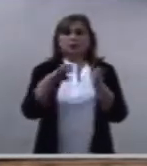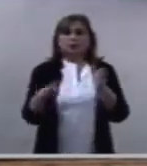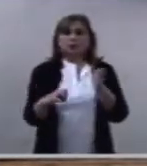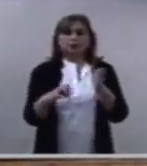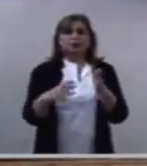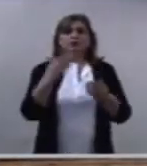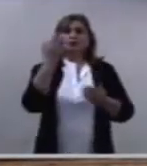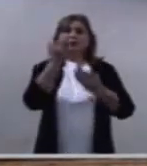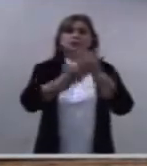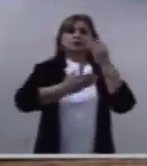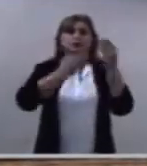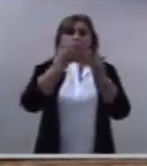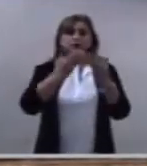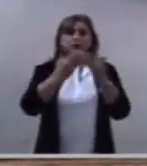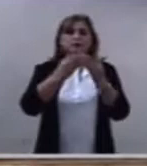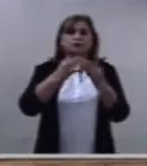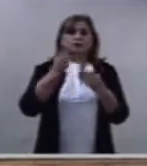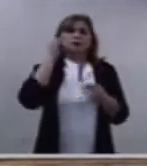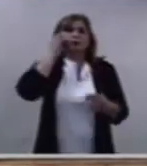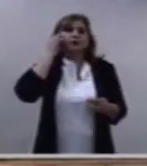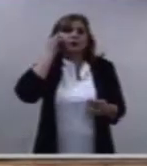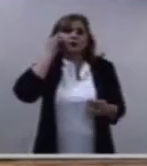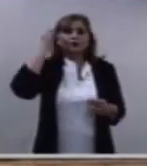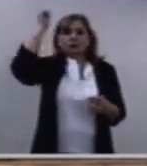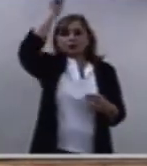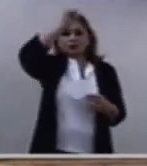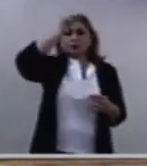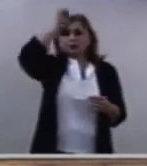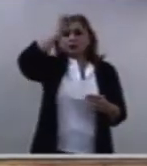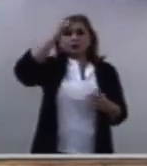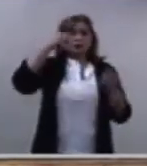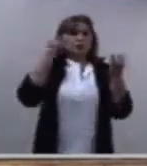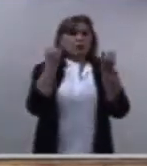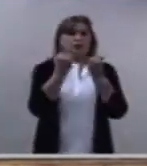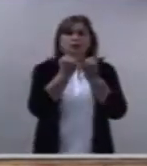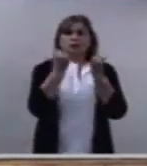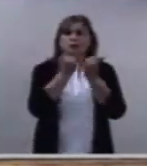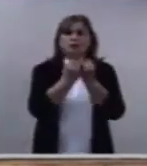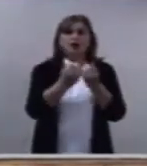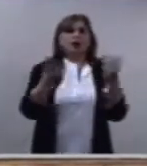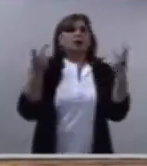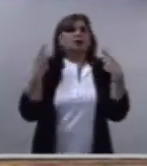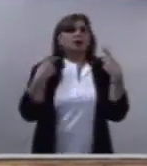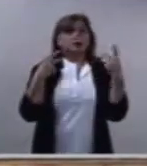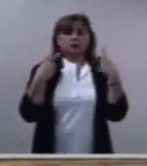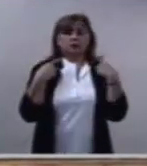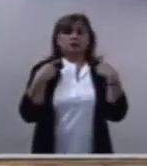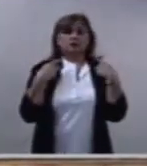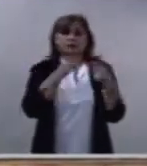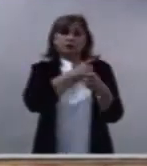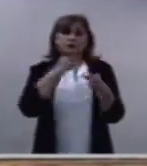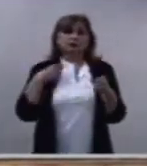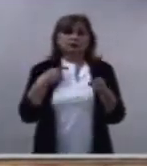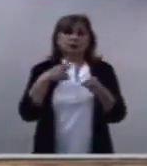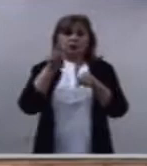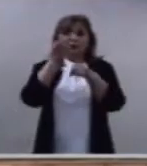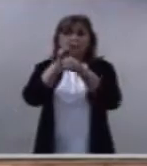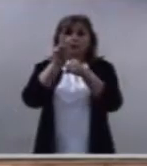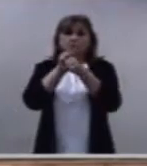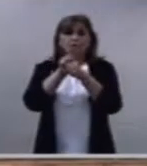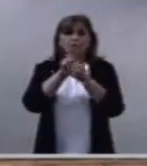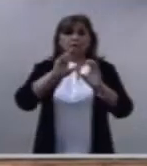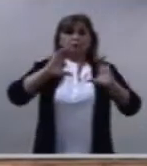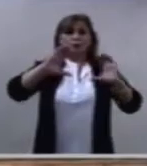los sacerdotes, también somos constituidos sentinelas del pueblo de Dios.